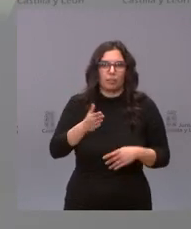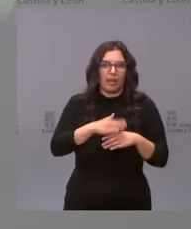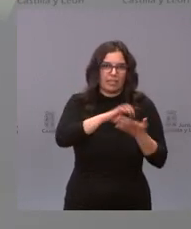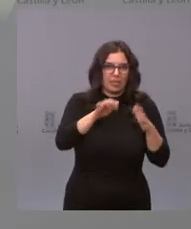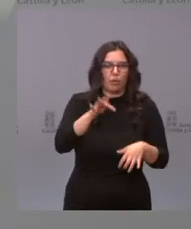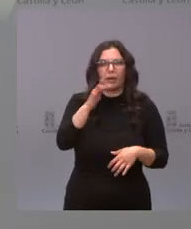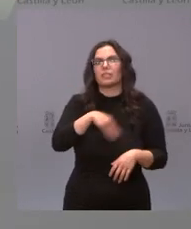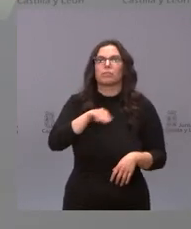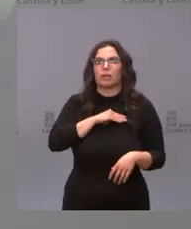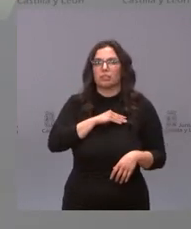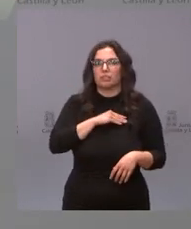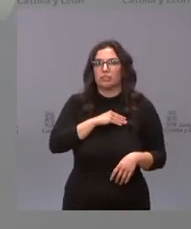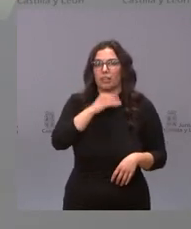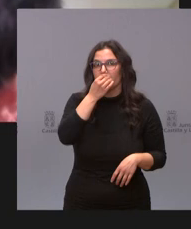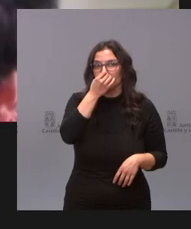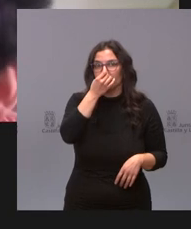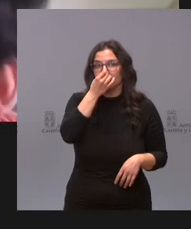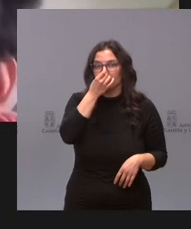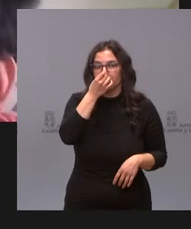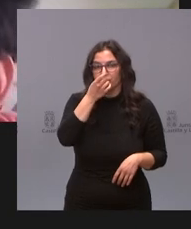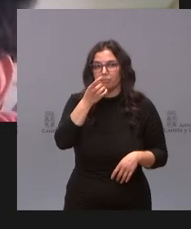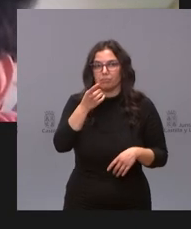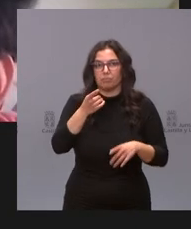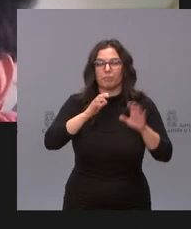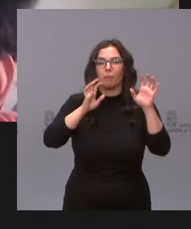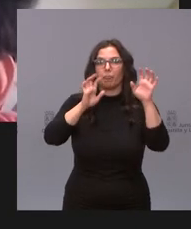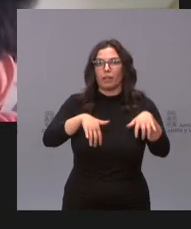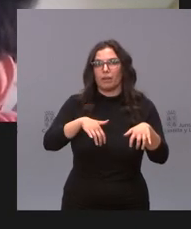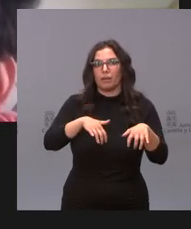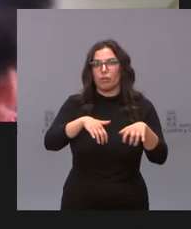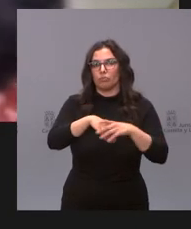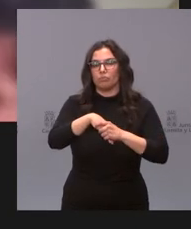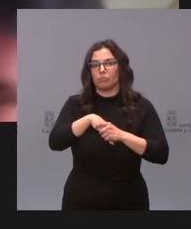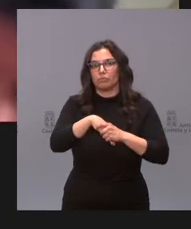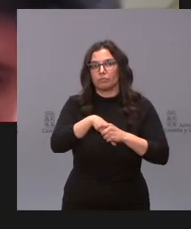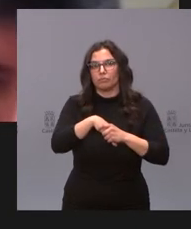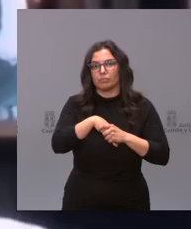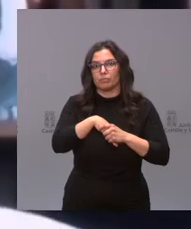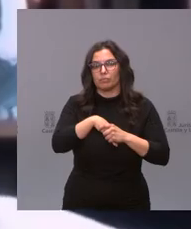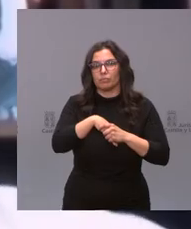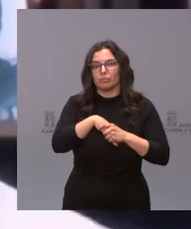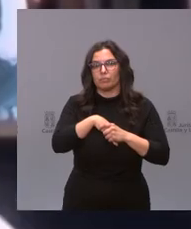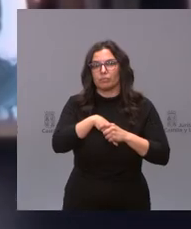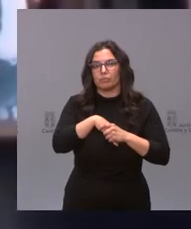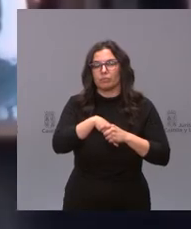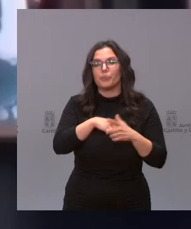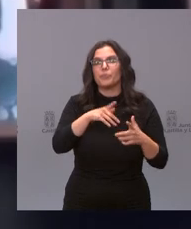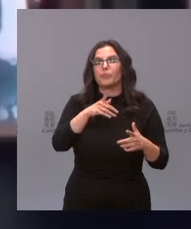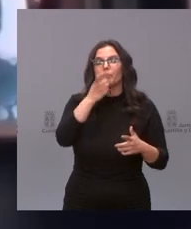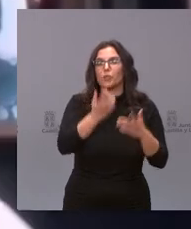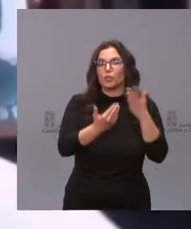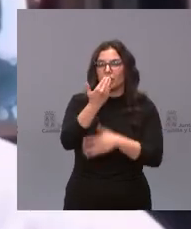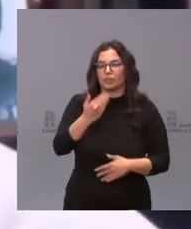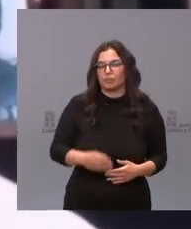Y hoy finalizamos en León con Carlos Domínguez y León buenos días Hola buenos días